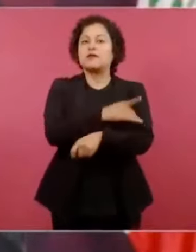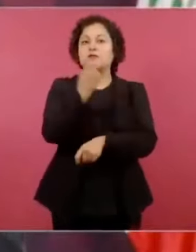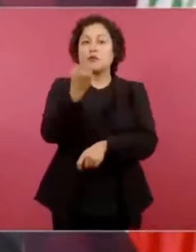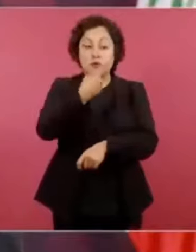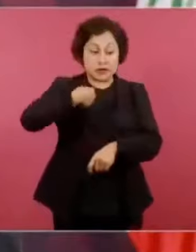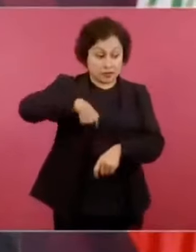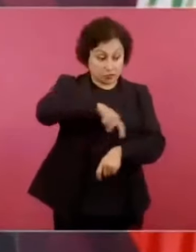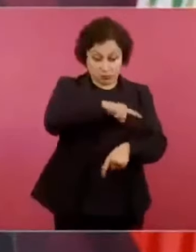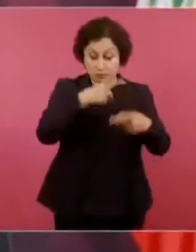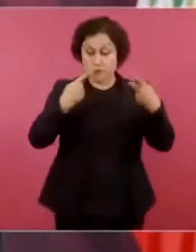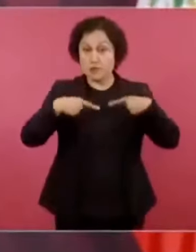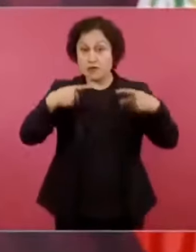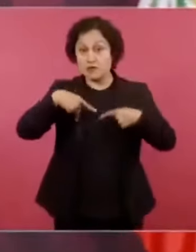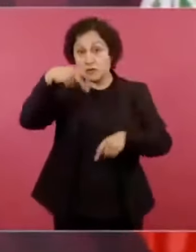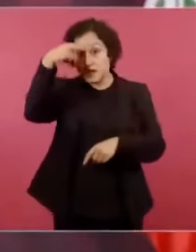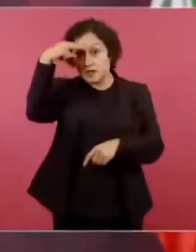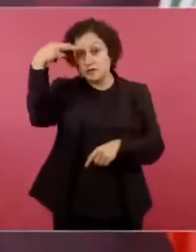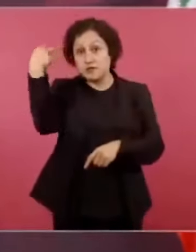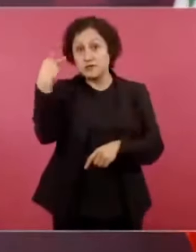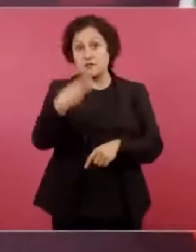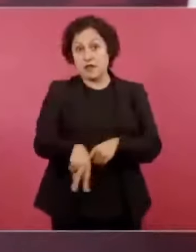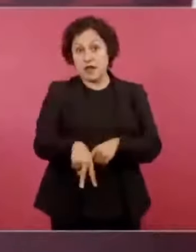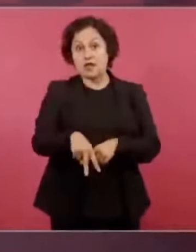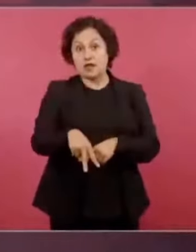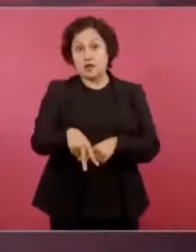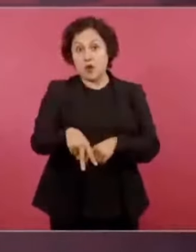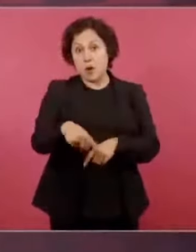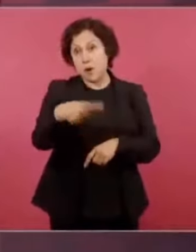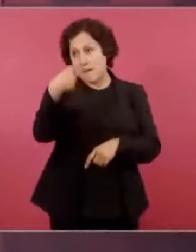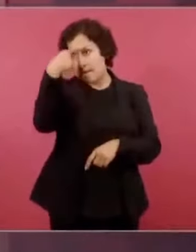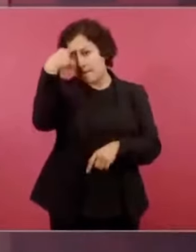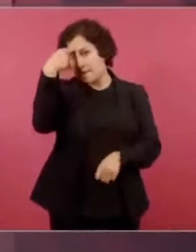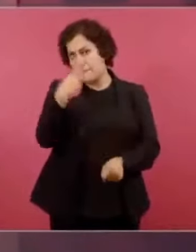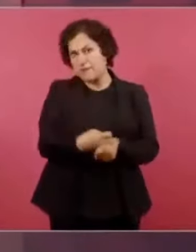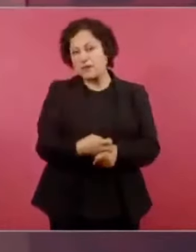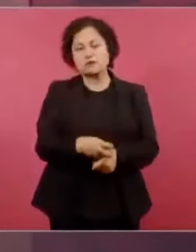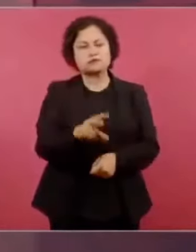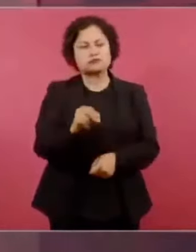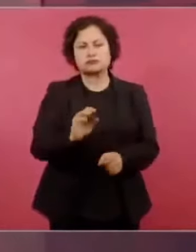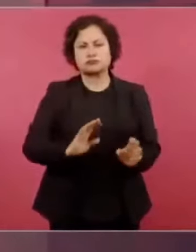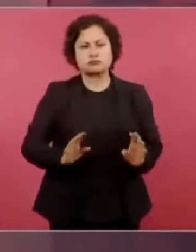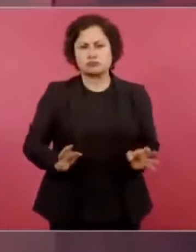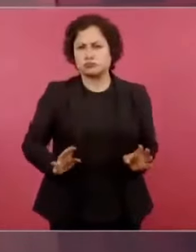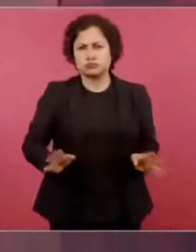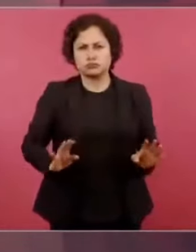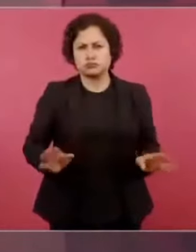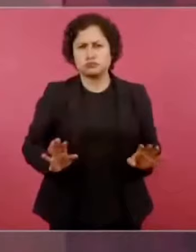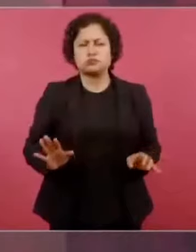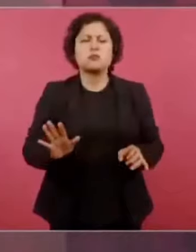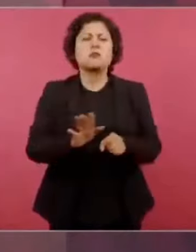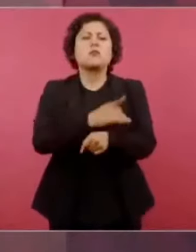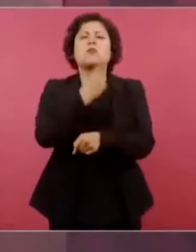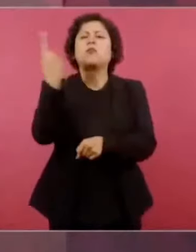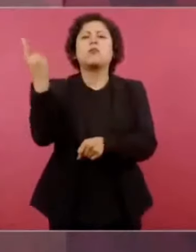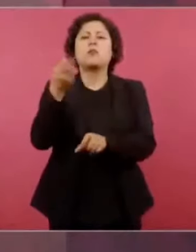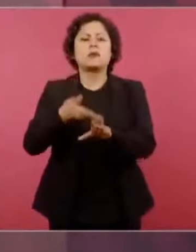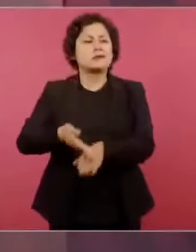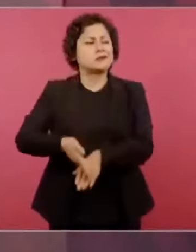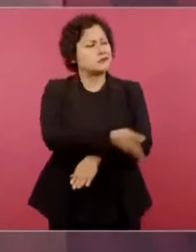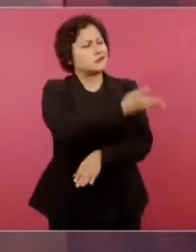A pesar de que se ha padecido de corrupción por siglos,